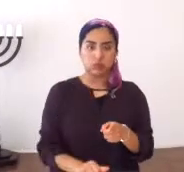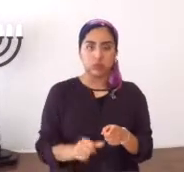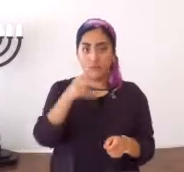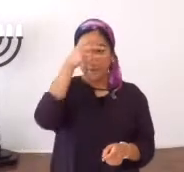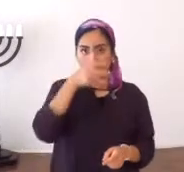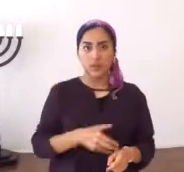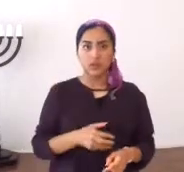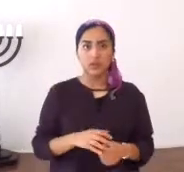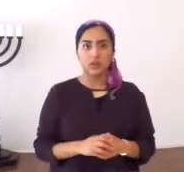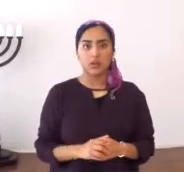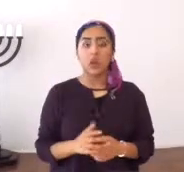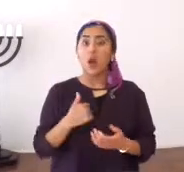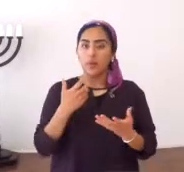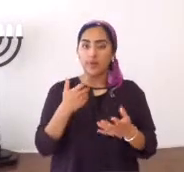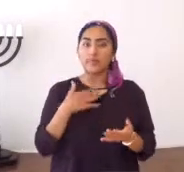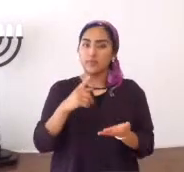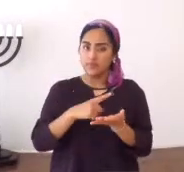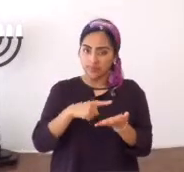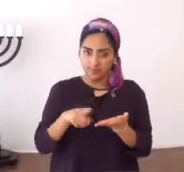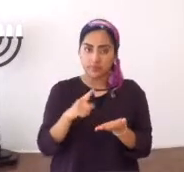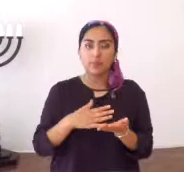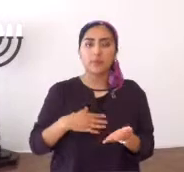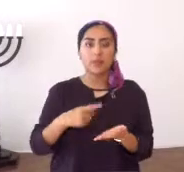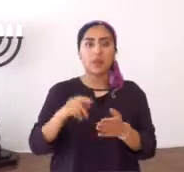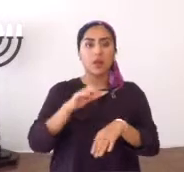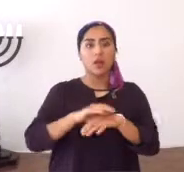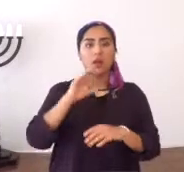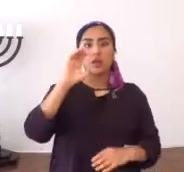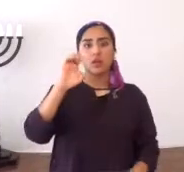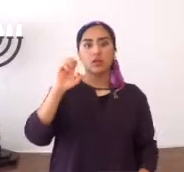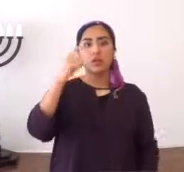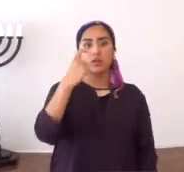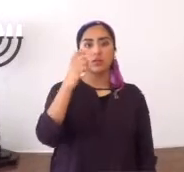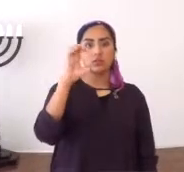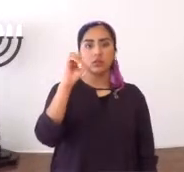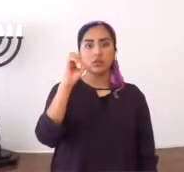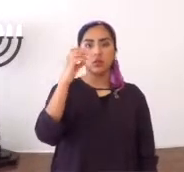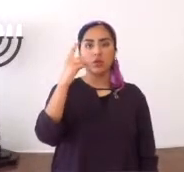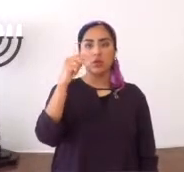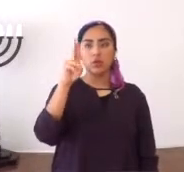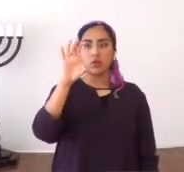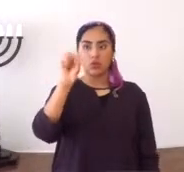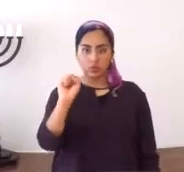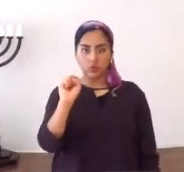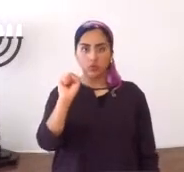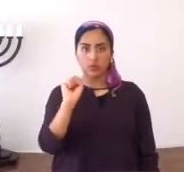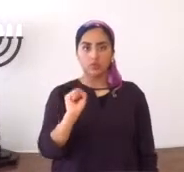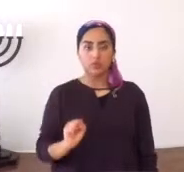Mila, la circuncisión física, quiero que vayamos, por favor, a Éxodo,